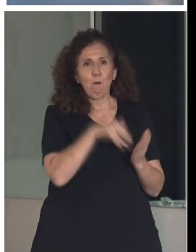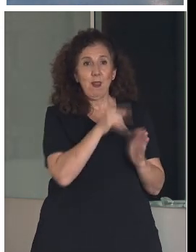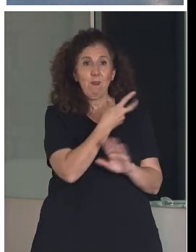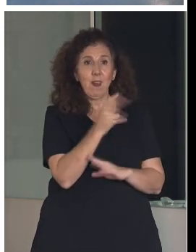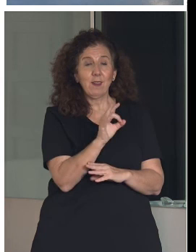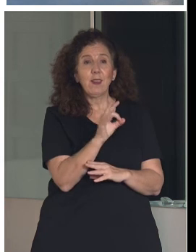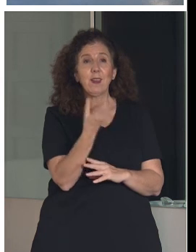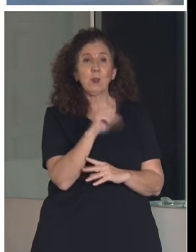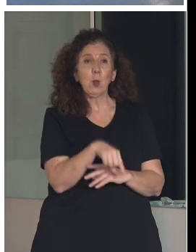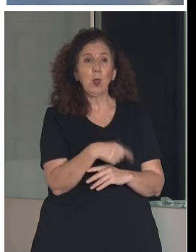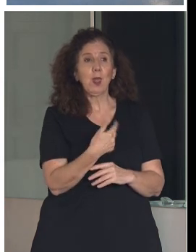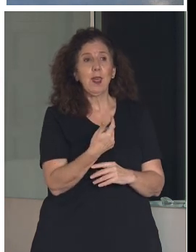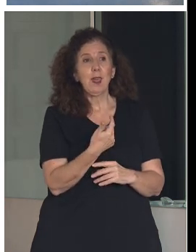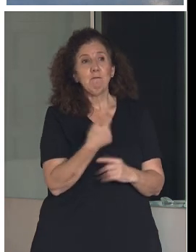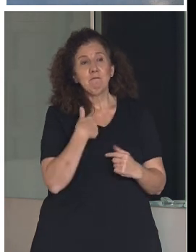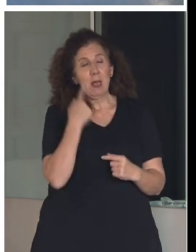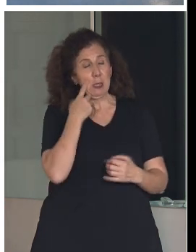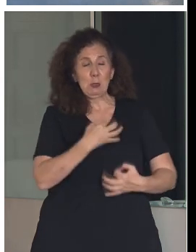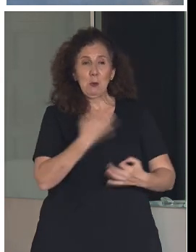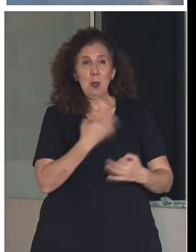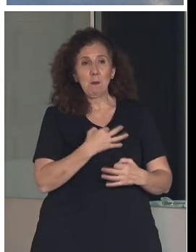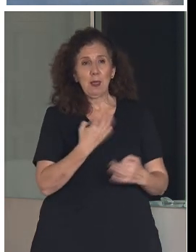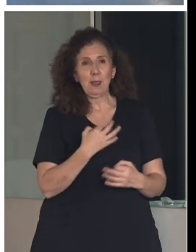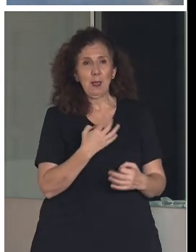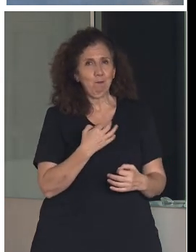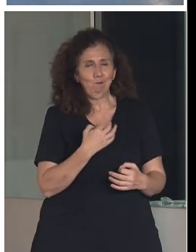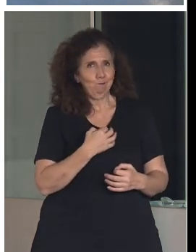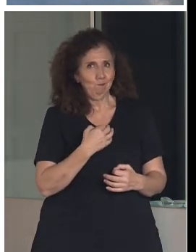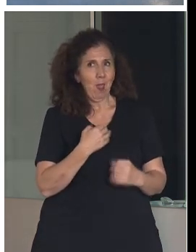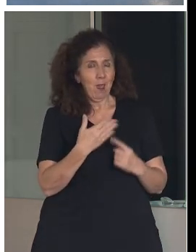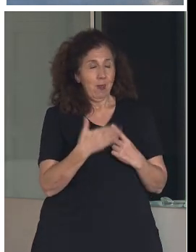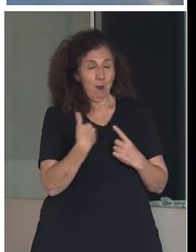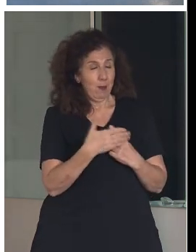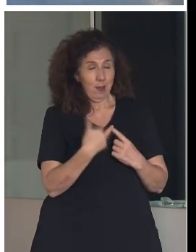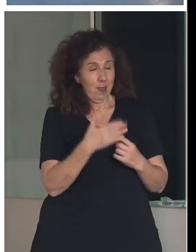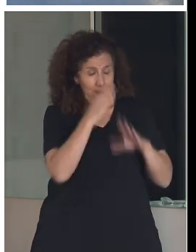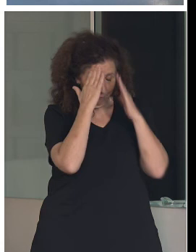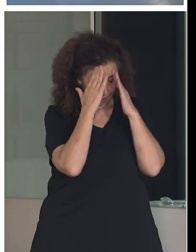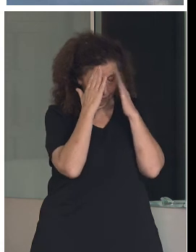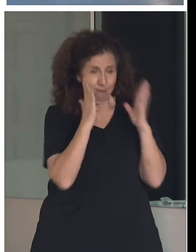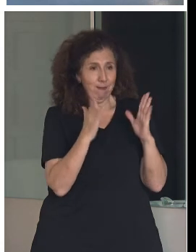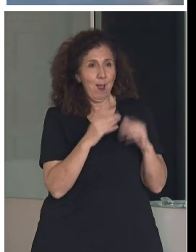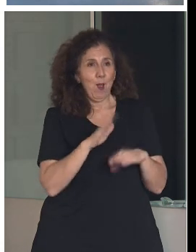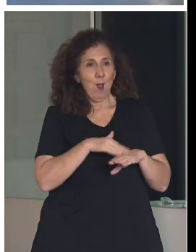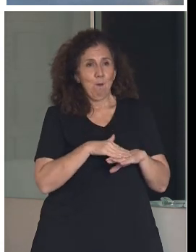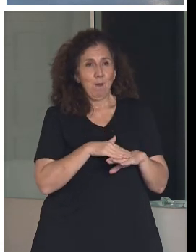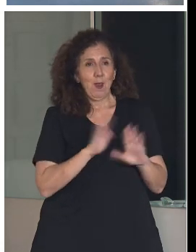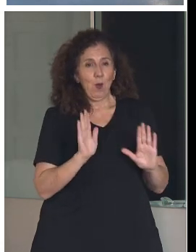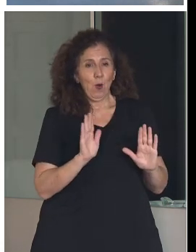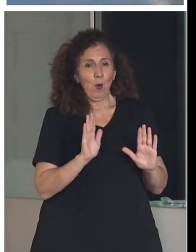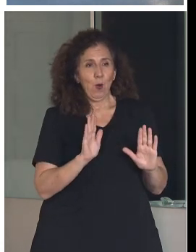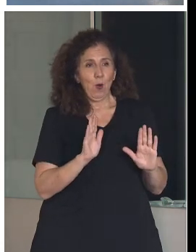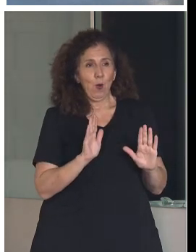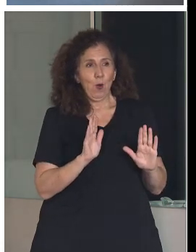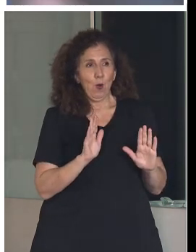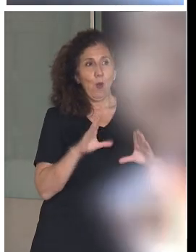Y la verdad es que, bueno, seguramente nos vais a dar tortas por todos lados, que es lo que nos va a tocar. Pero, realmente, estas